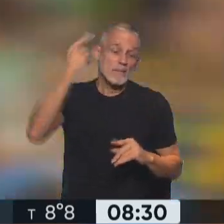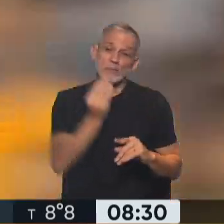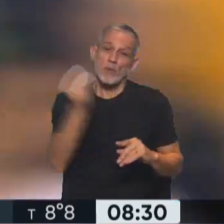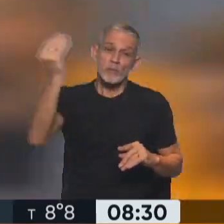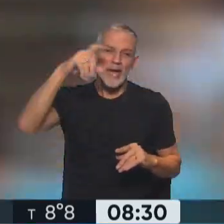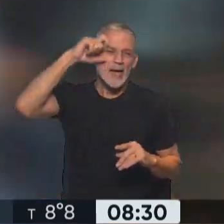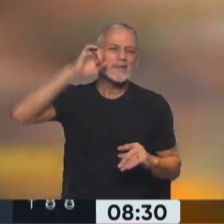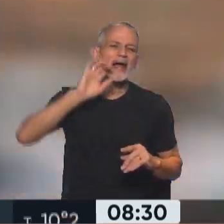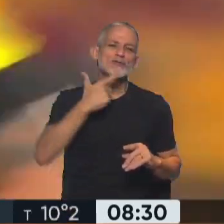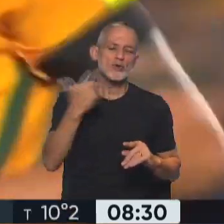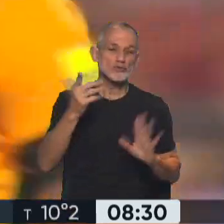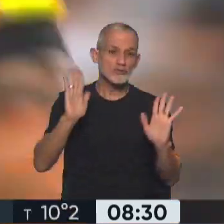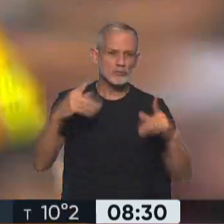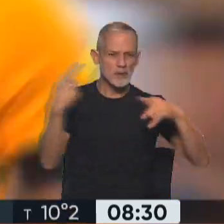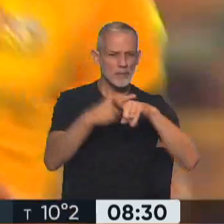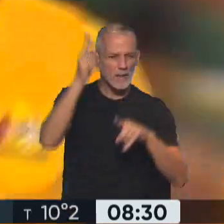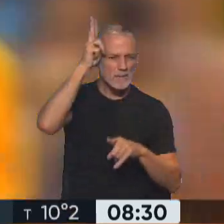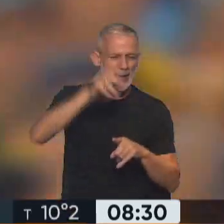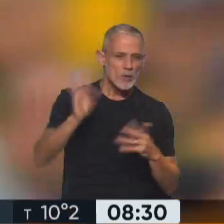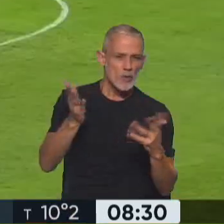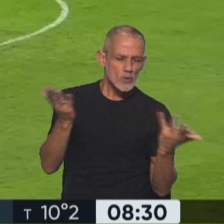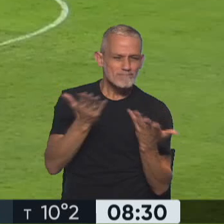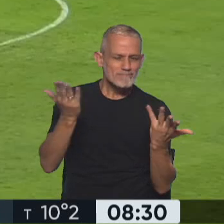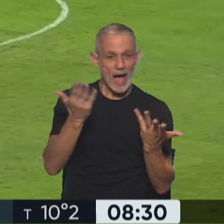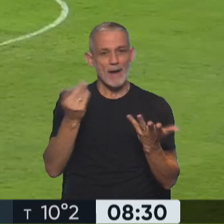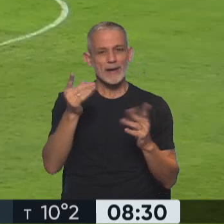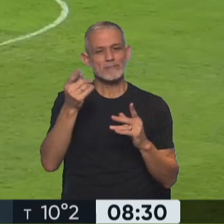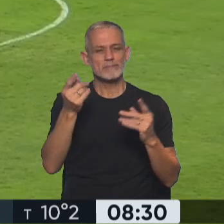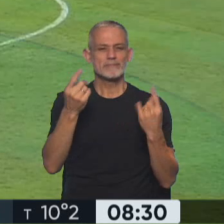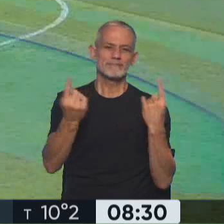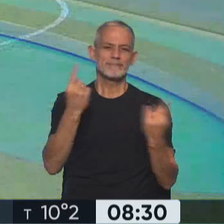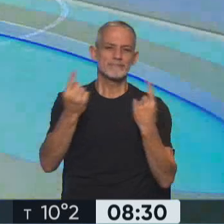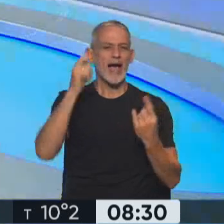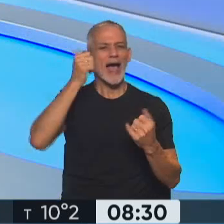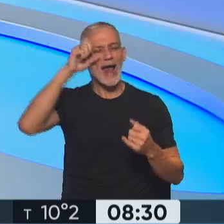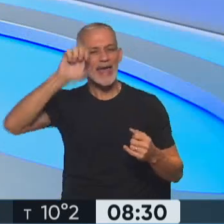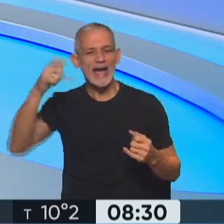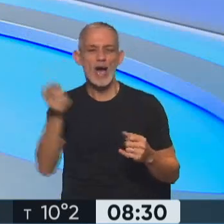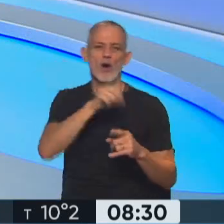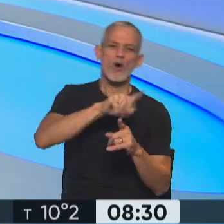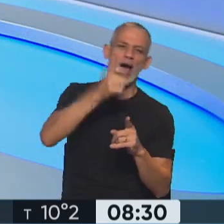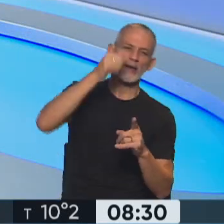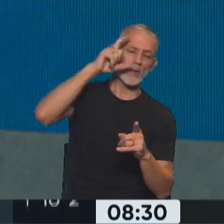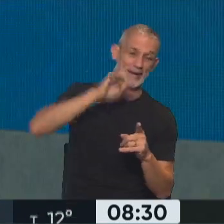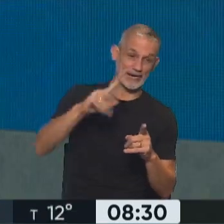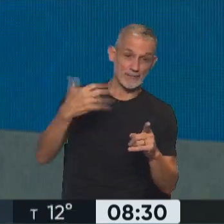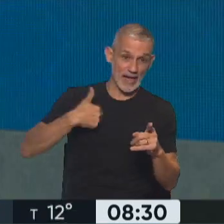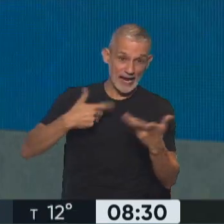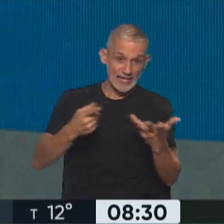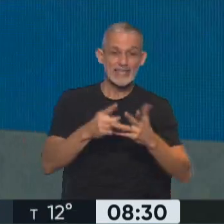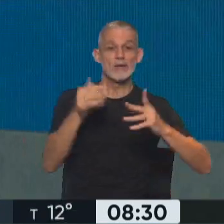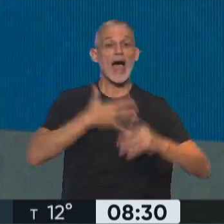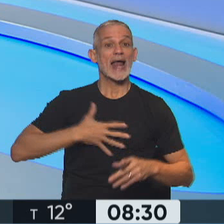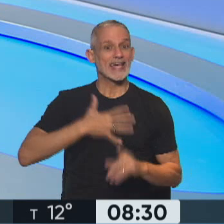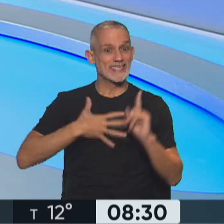Australia, enfrentar a Perú, y que el Tigre Gareca o a Robarrena estén en la próxima Copa del Mundo. Bien, Juan, hablando de argentino, nos metemos con